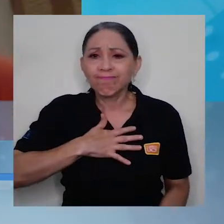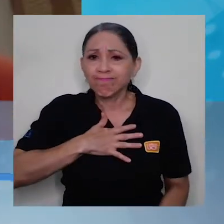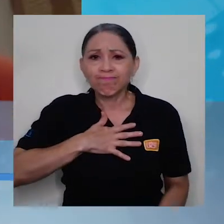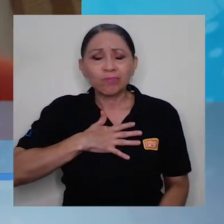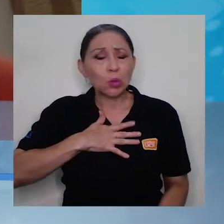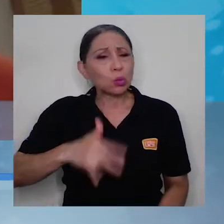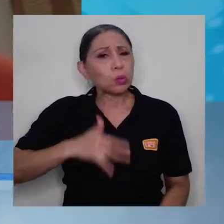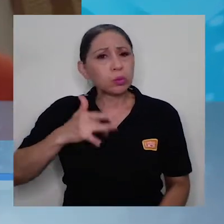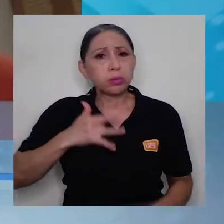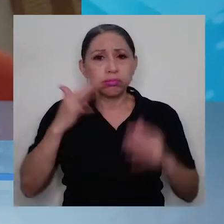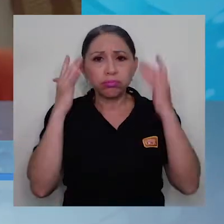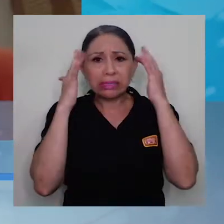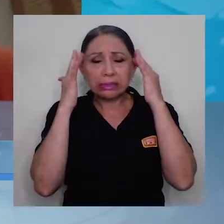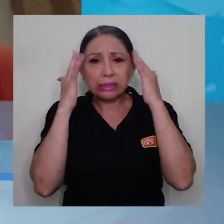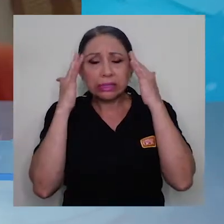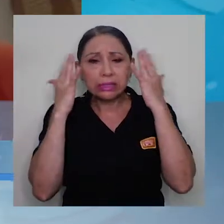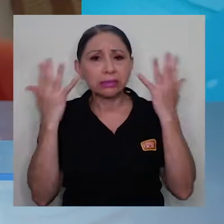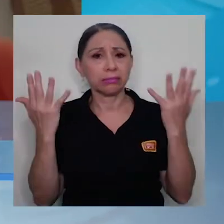preocupación.